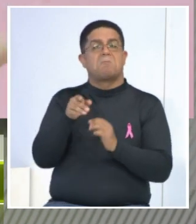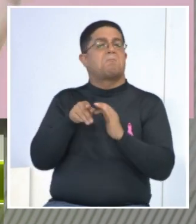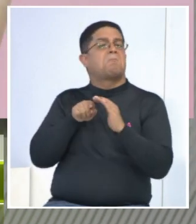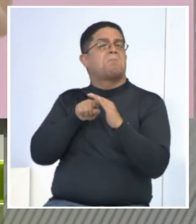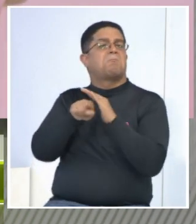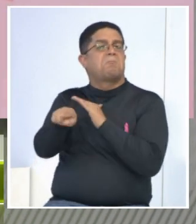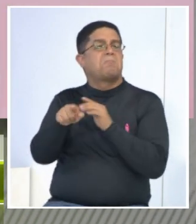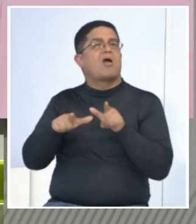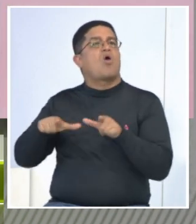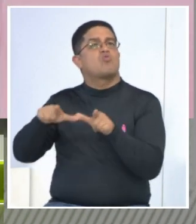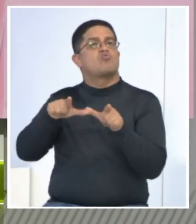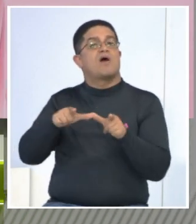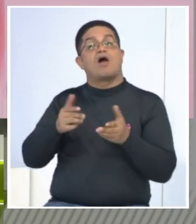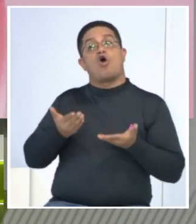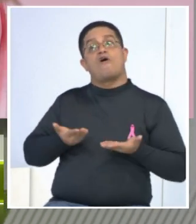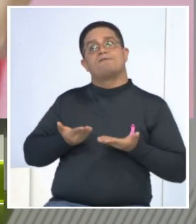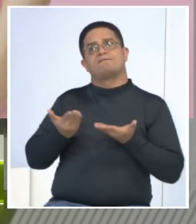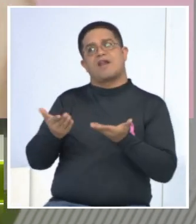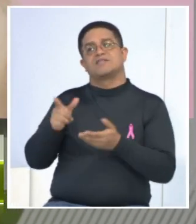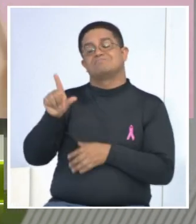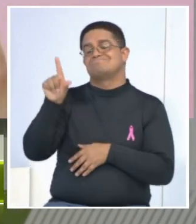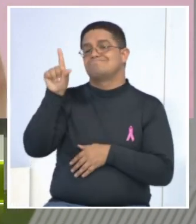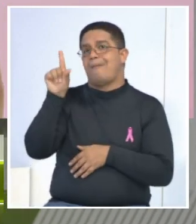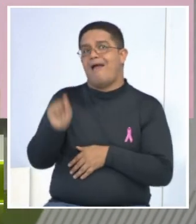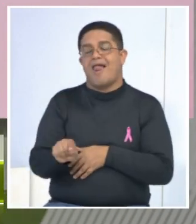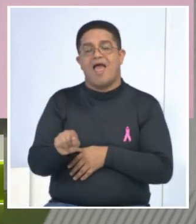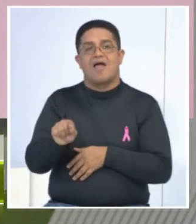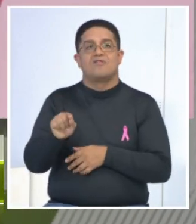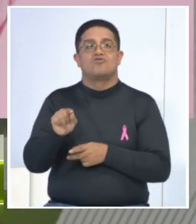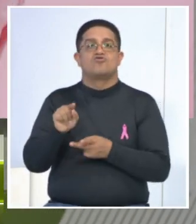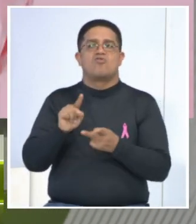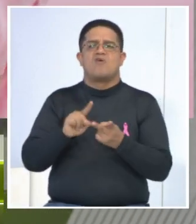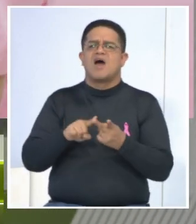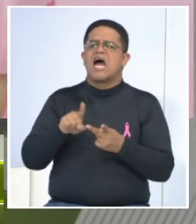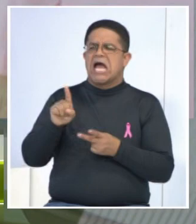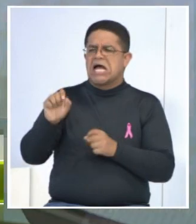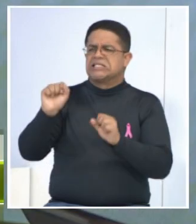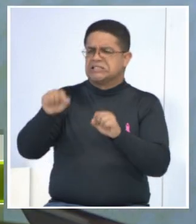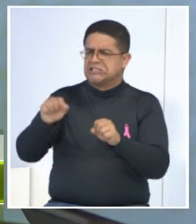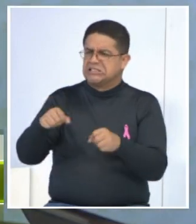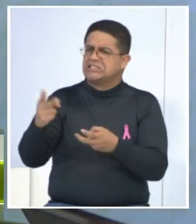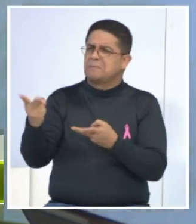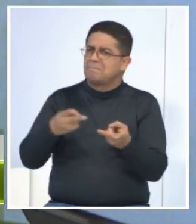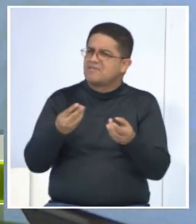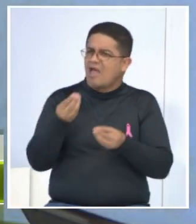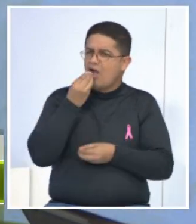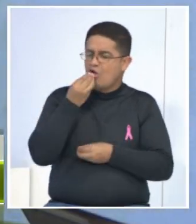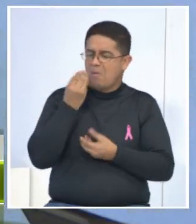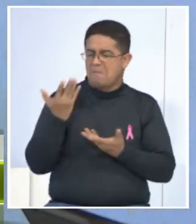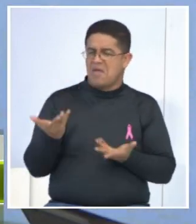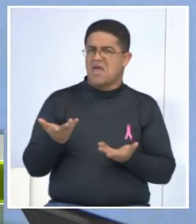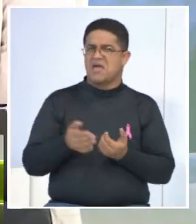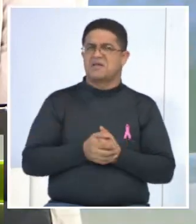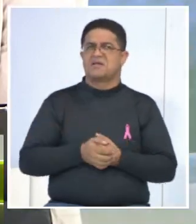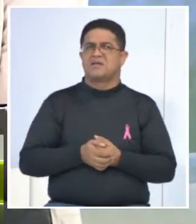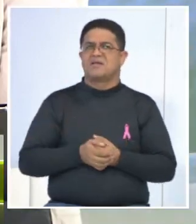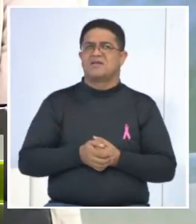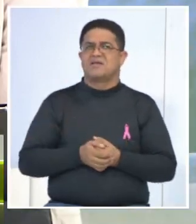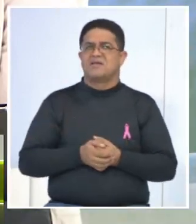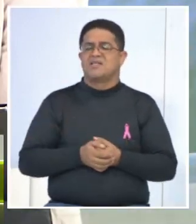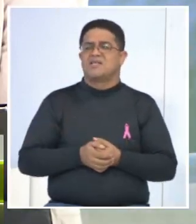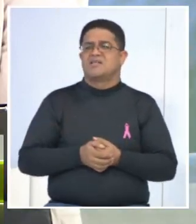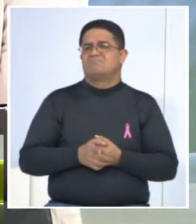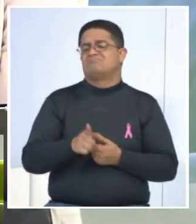donde te ofrecen, vamos a hacer esto y te damos esto, si traes a la amiga y casi que te invitan a comer. Sí, casi que combos y